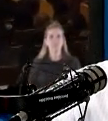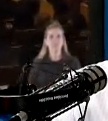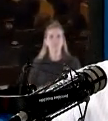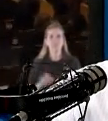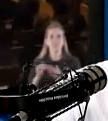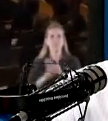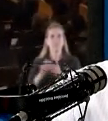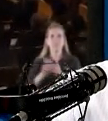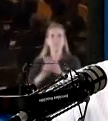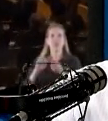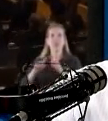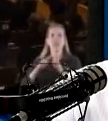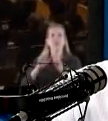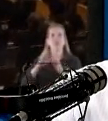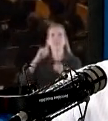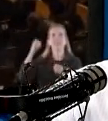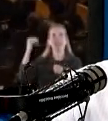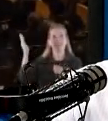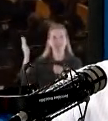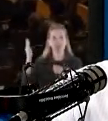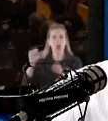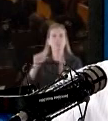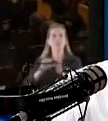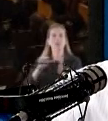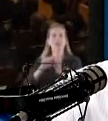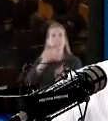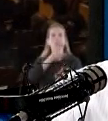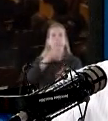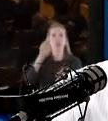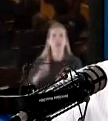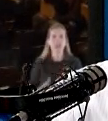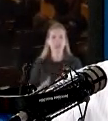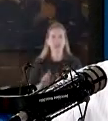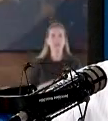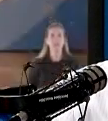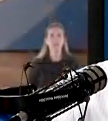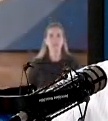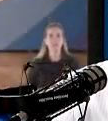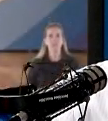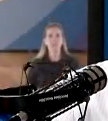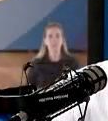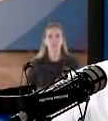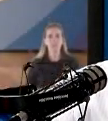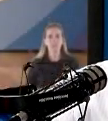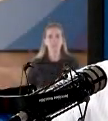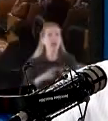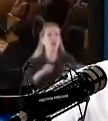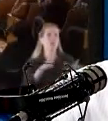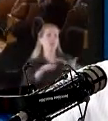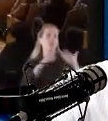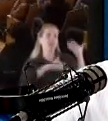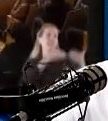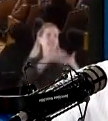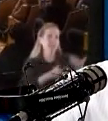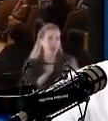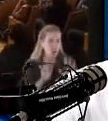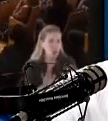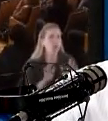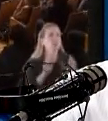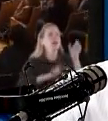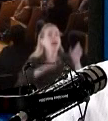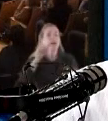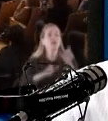economías en el mundo en otrora para los años 90 se acusaban mucho de estas economías emergentes que todavía existía digamos el trabajo